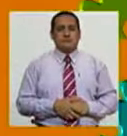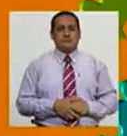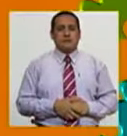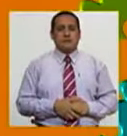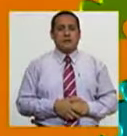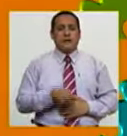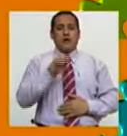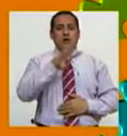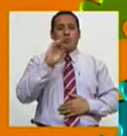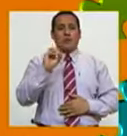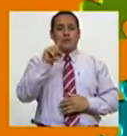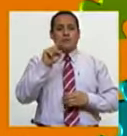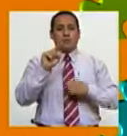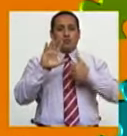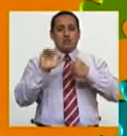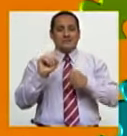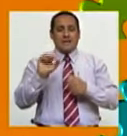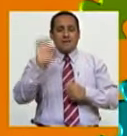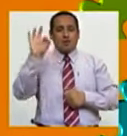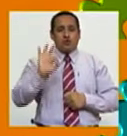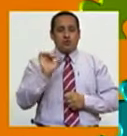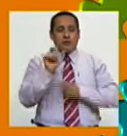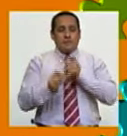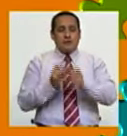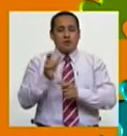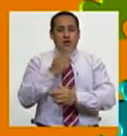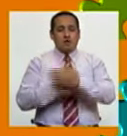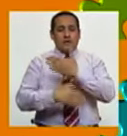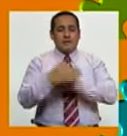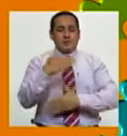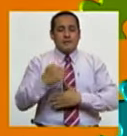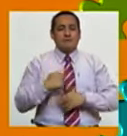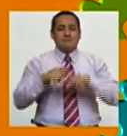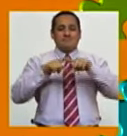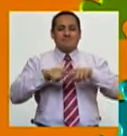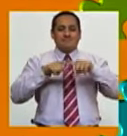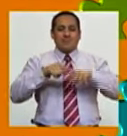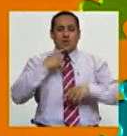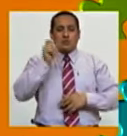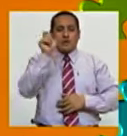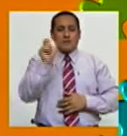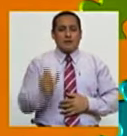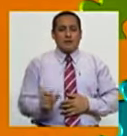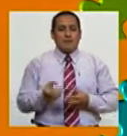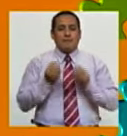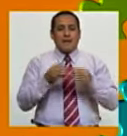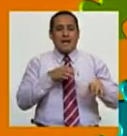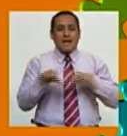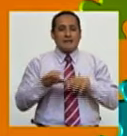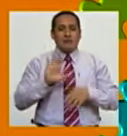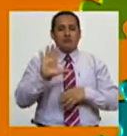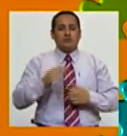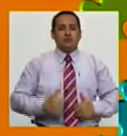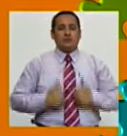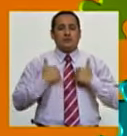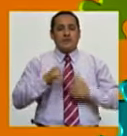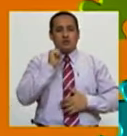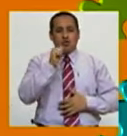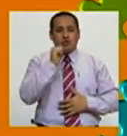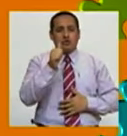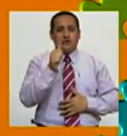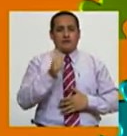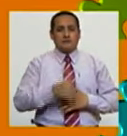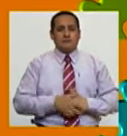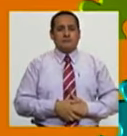El 40,6% de la población con discapacidad depende de una persona para realizar sus actividades